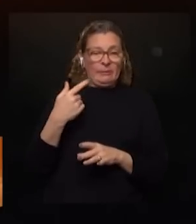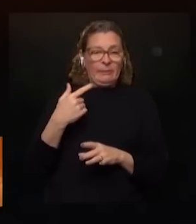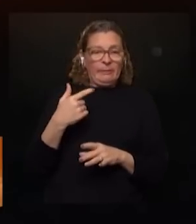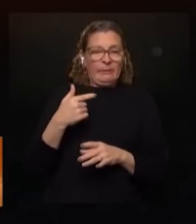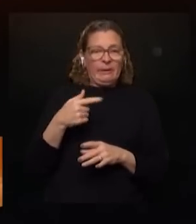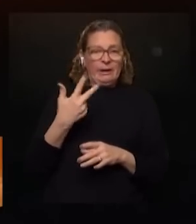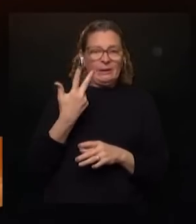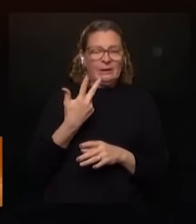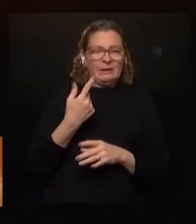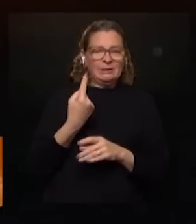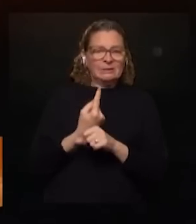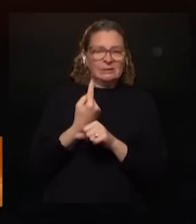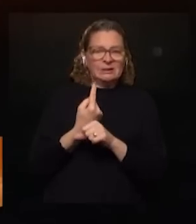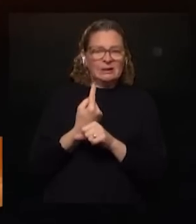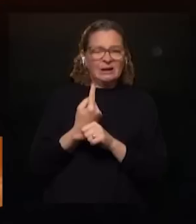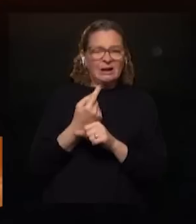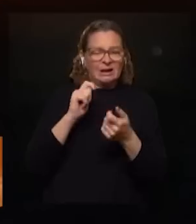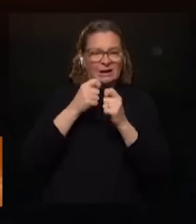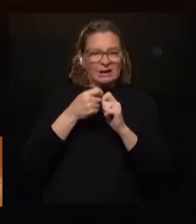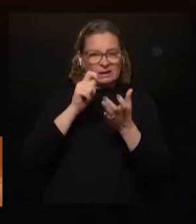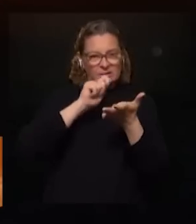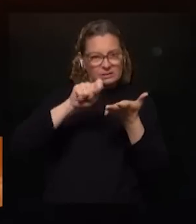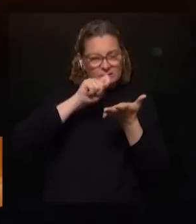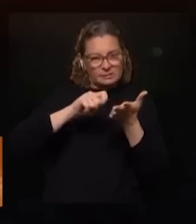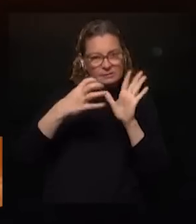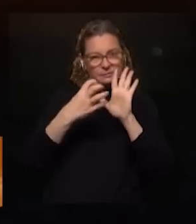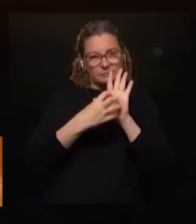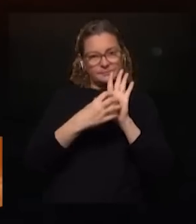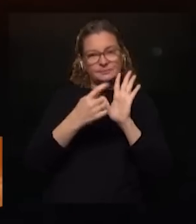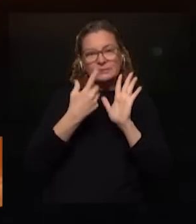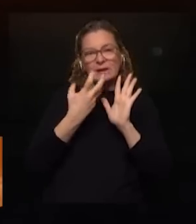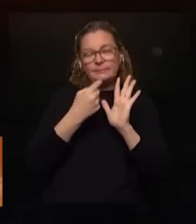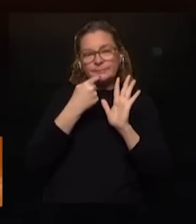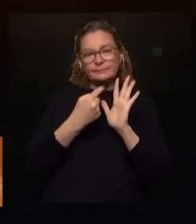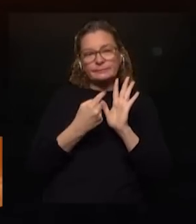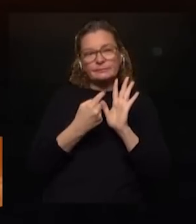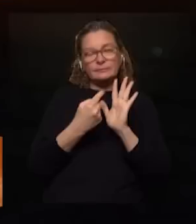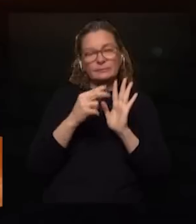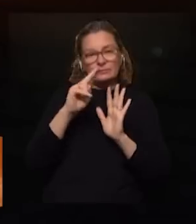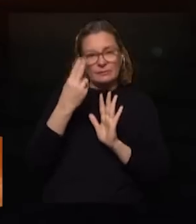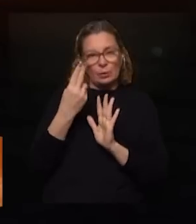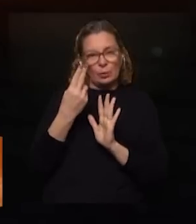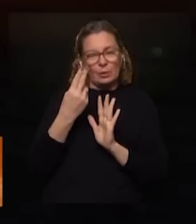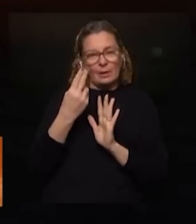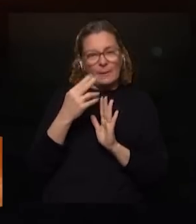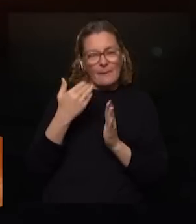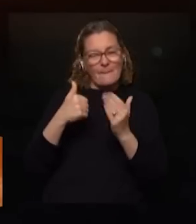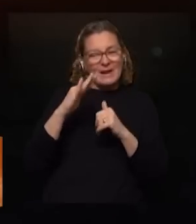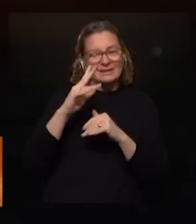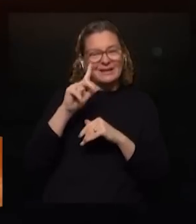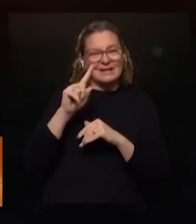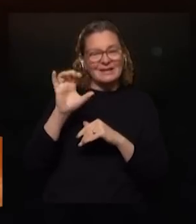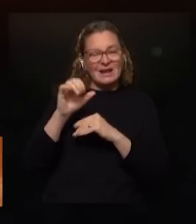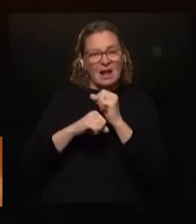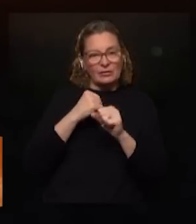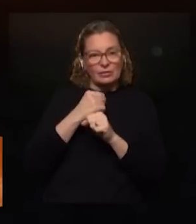básicamente tres uno que modifica el texto de la constitución que establece en Uruguay hace más de 100 años que se